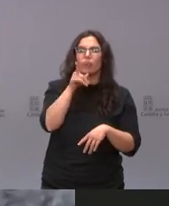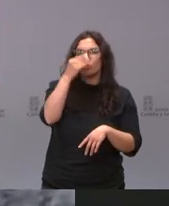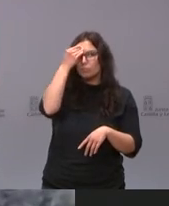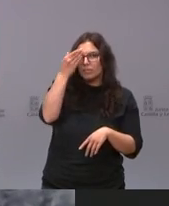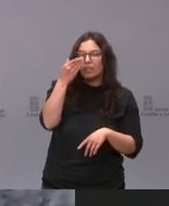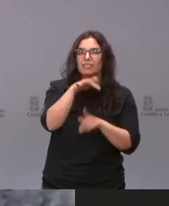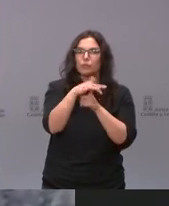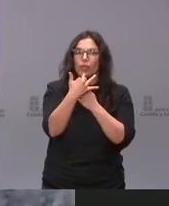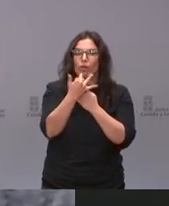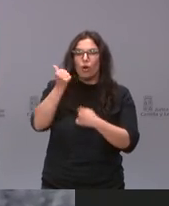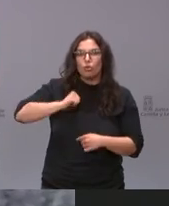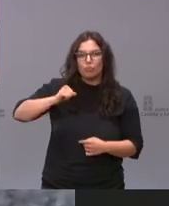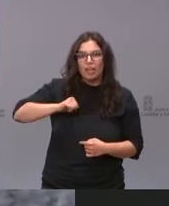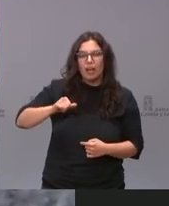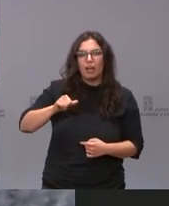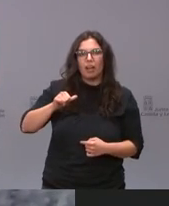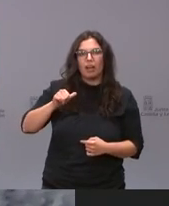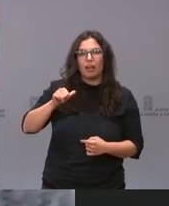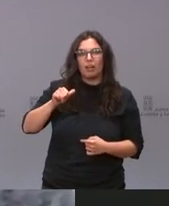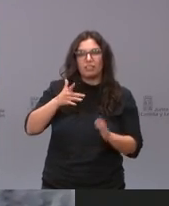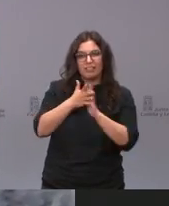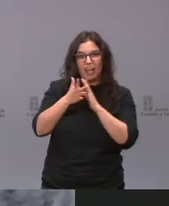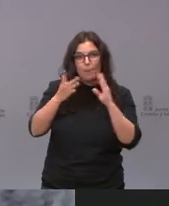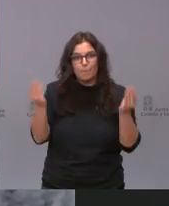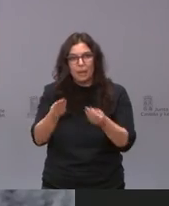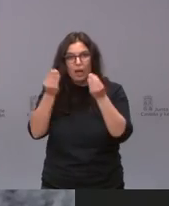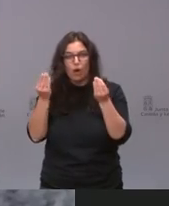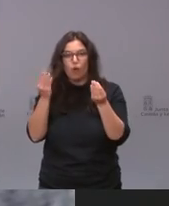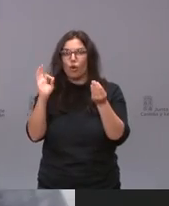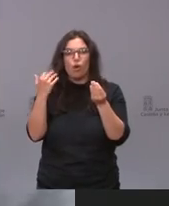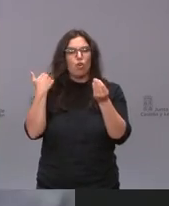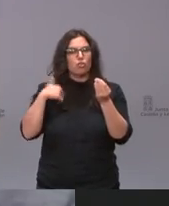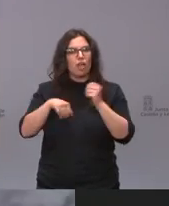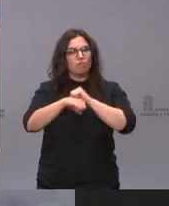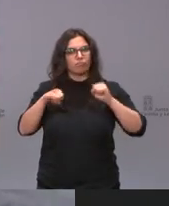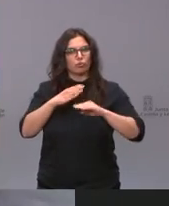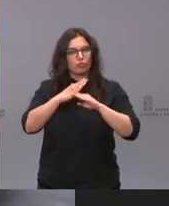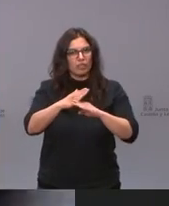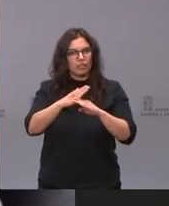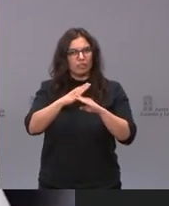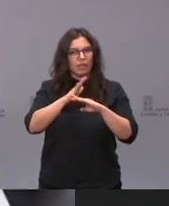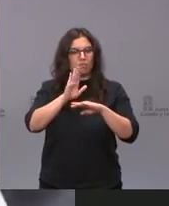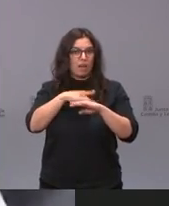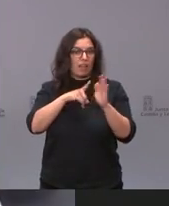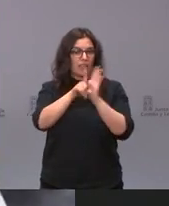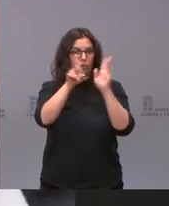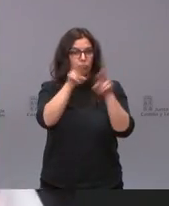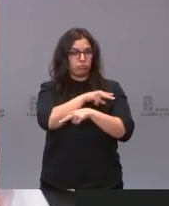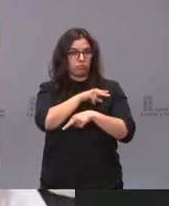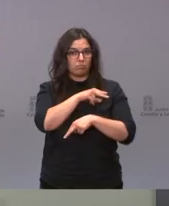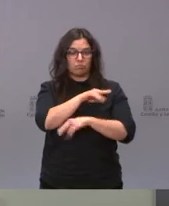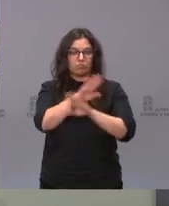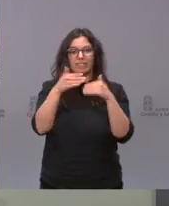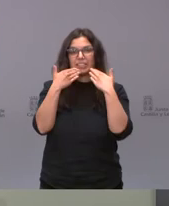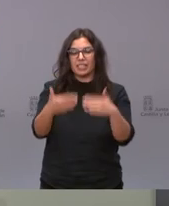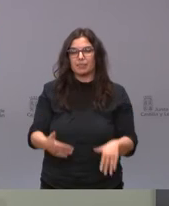la situación de los hospitales es mejor o está lo suficientemente asentada como para retirarlo vale muchas gracias